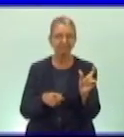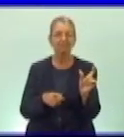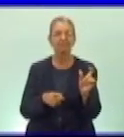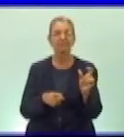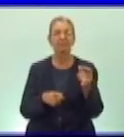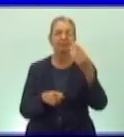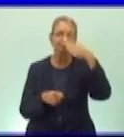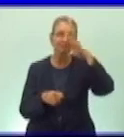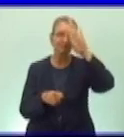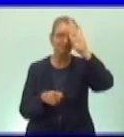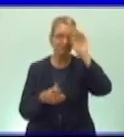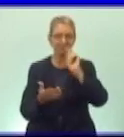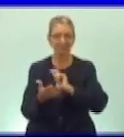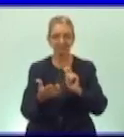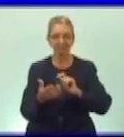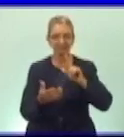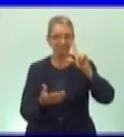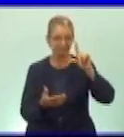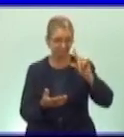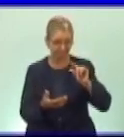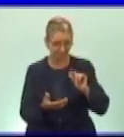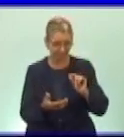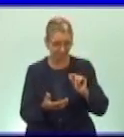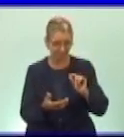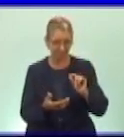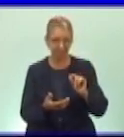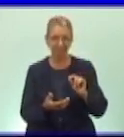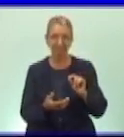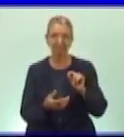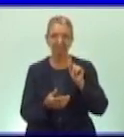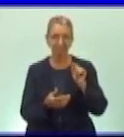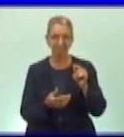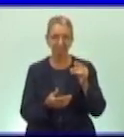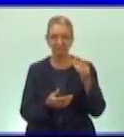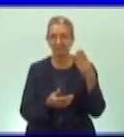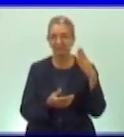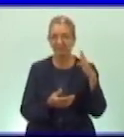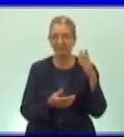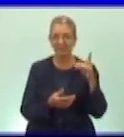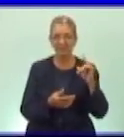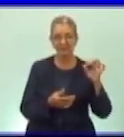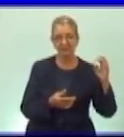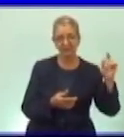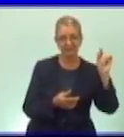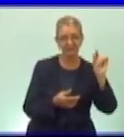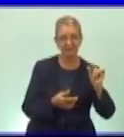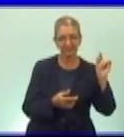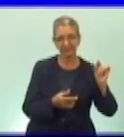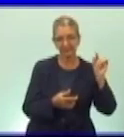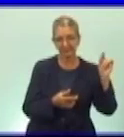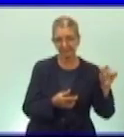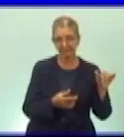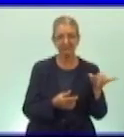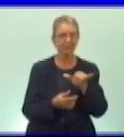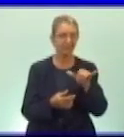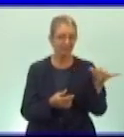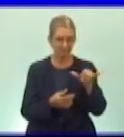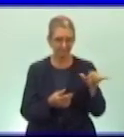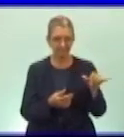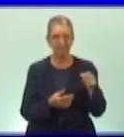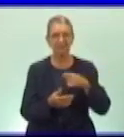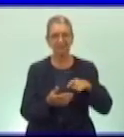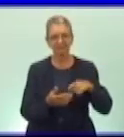con minúscula y como siempre saben vaya meses es un gentilicio que también se escribe con